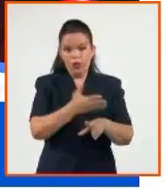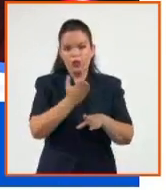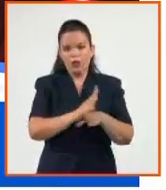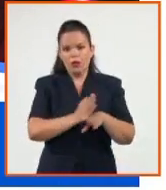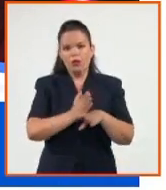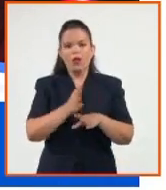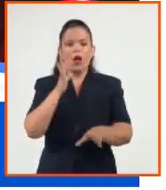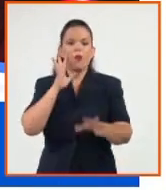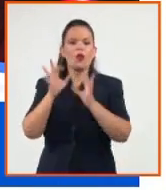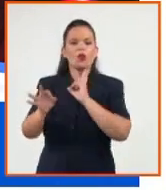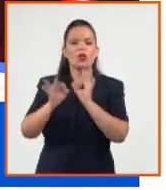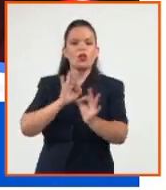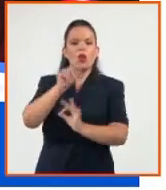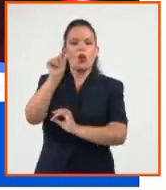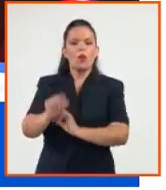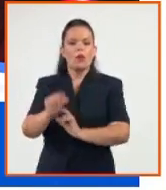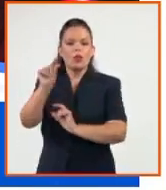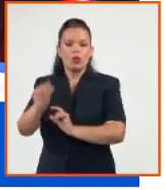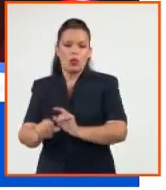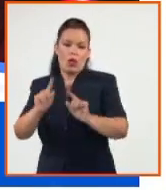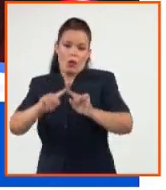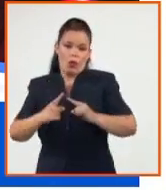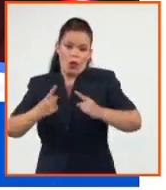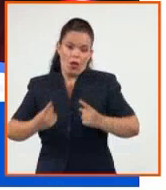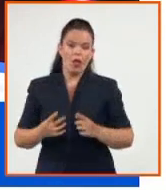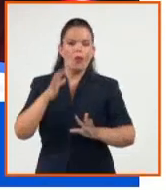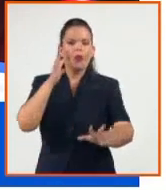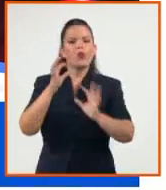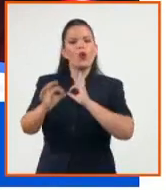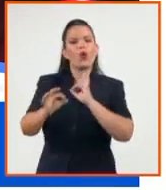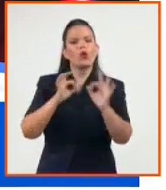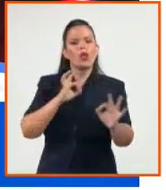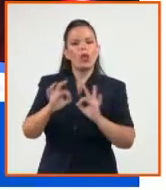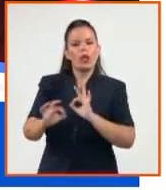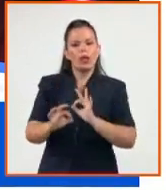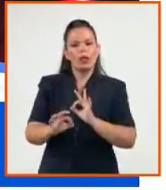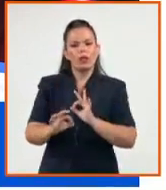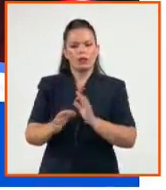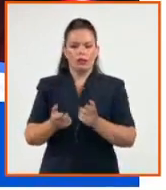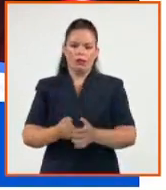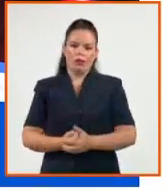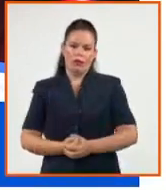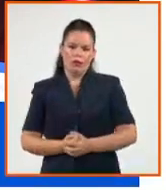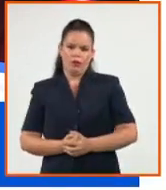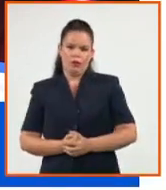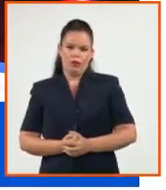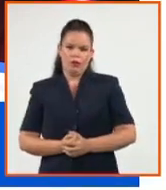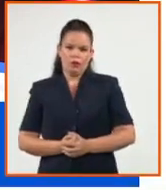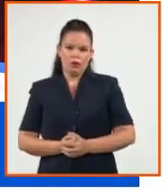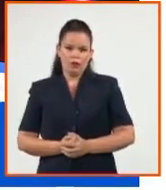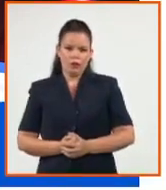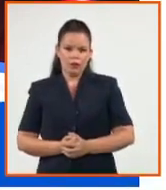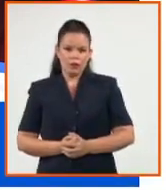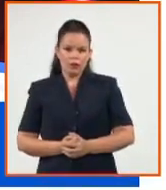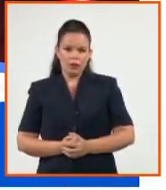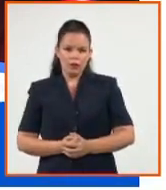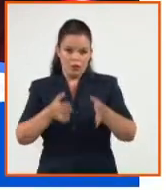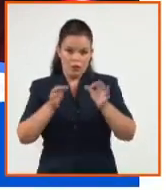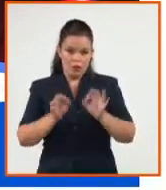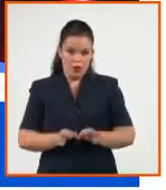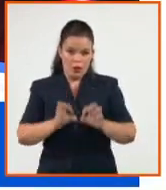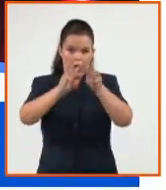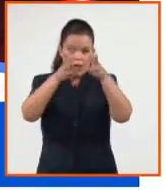también las protege de la afectación que les provoca en el ciberespacio